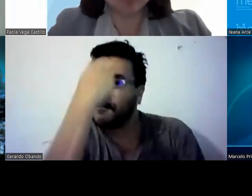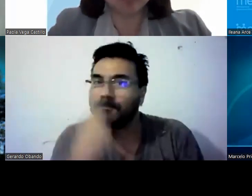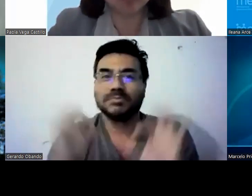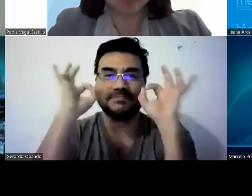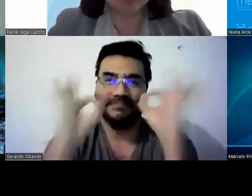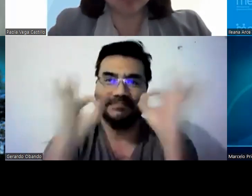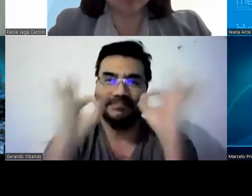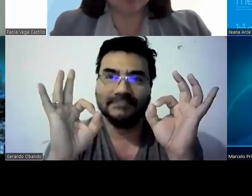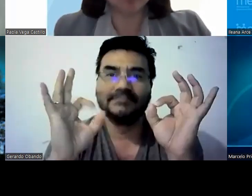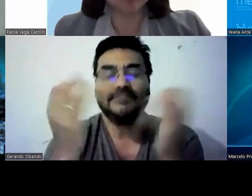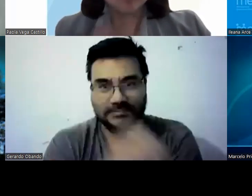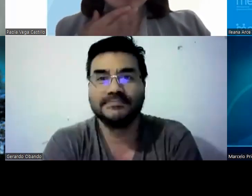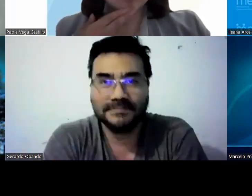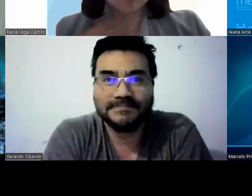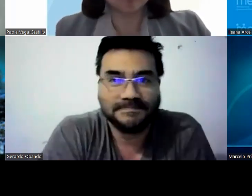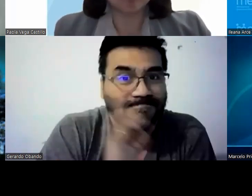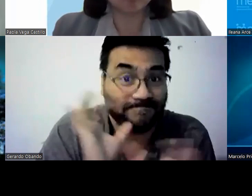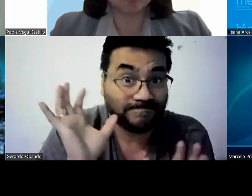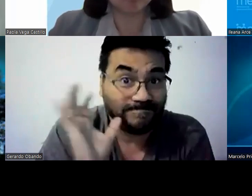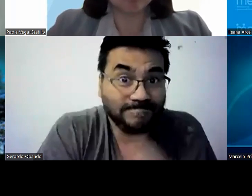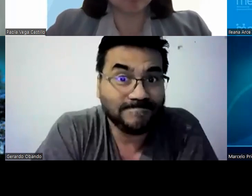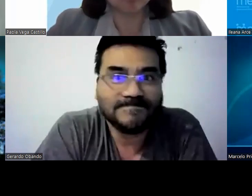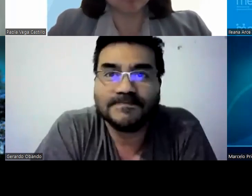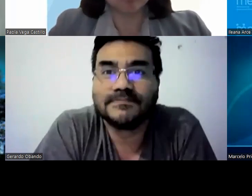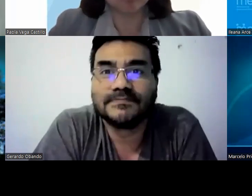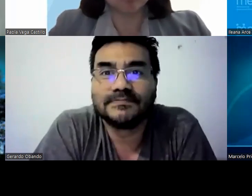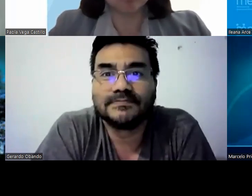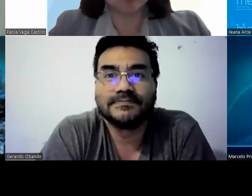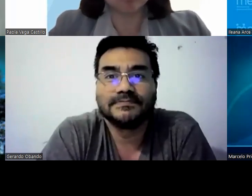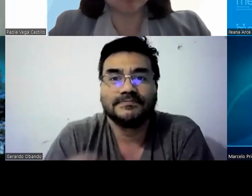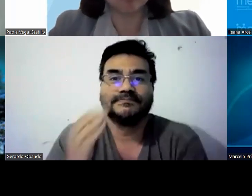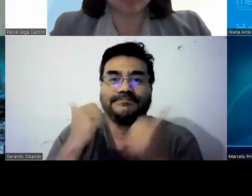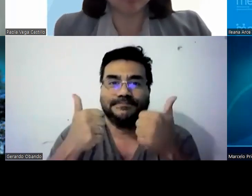el rico el pobre el que está en la situación ¿verdad? entonces yo pienso que es así